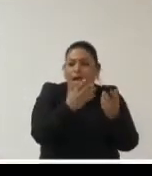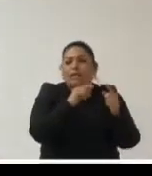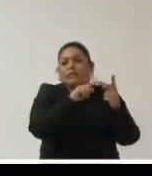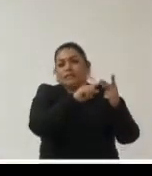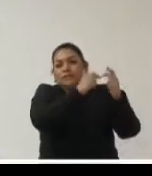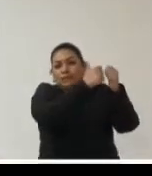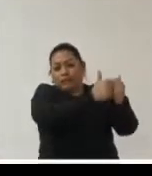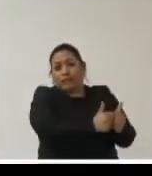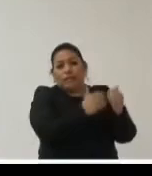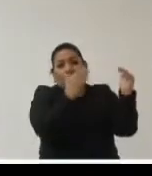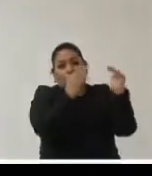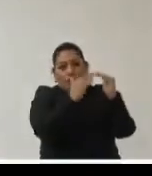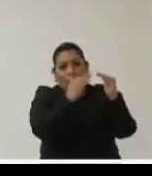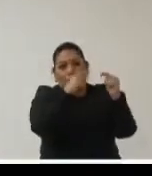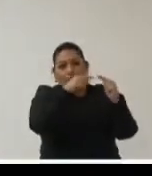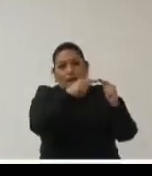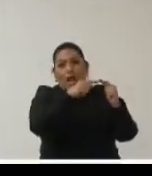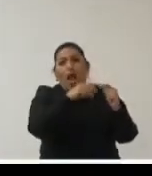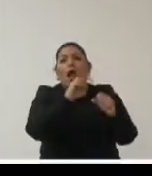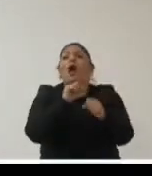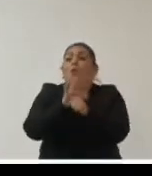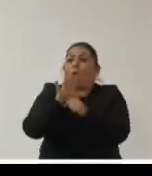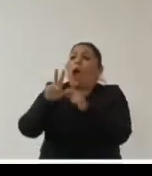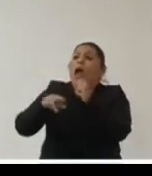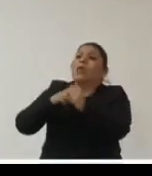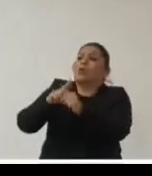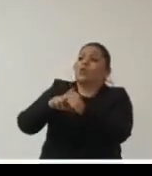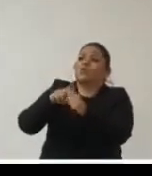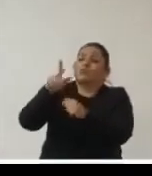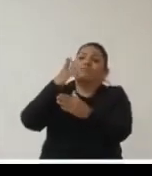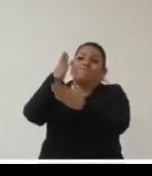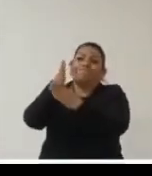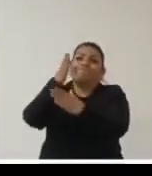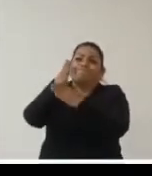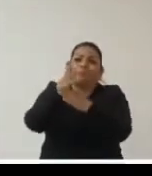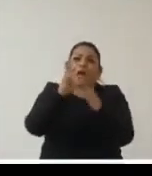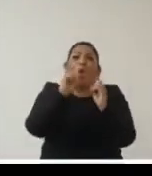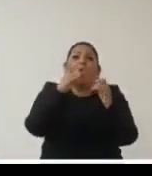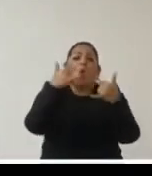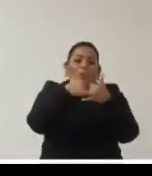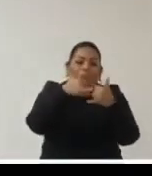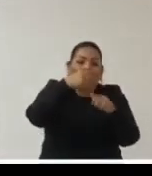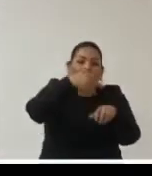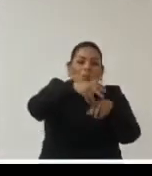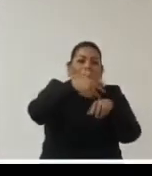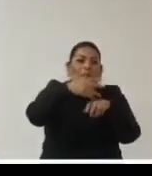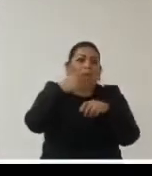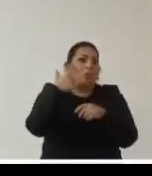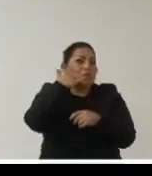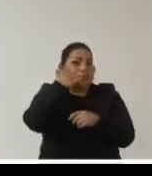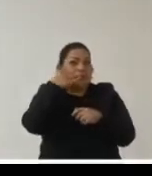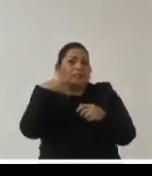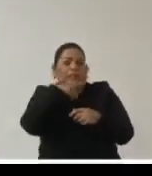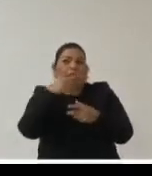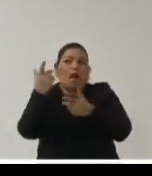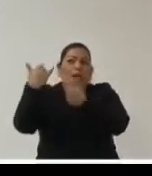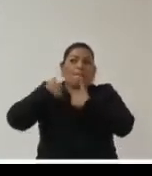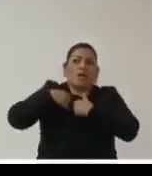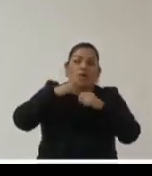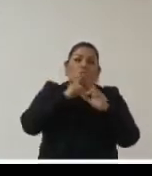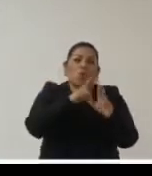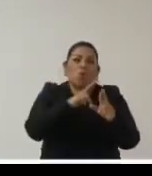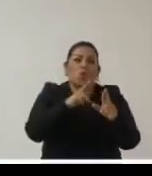más o menos a qué hospital puedes acudir a qué teléfono de emergencia llamar eso funcionó